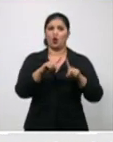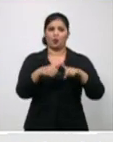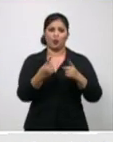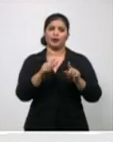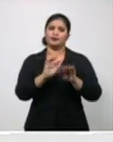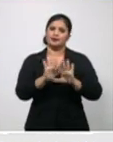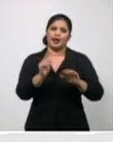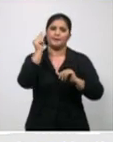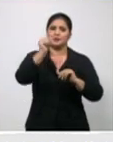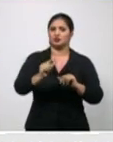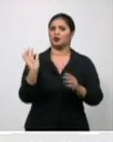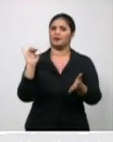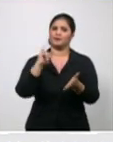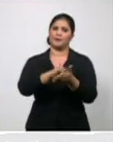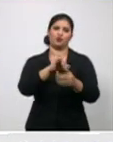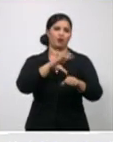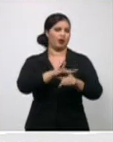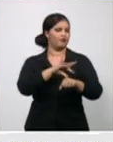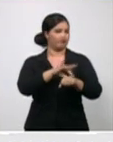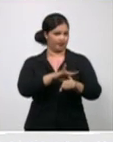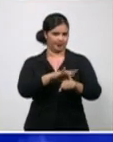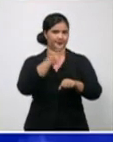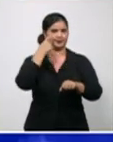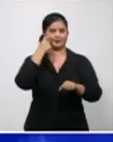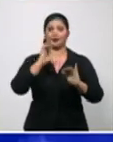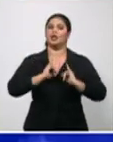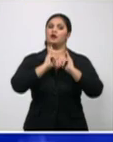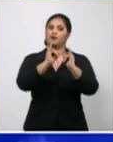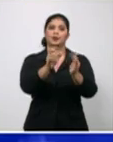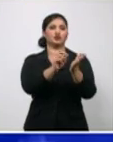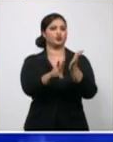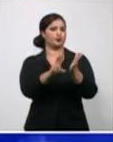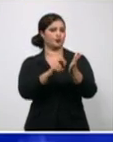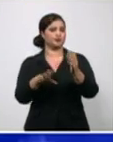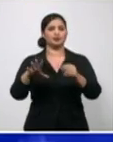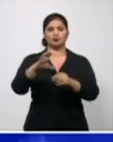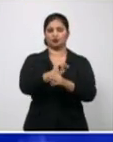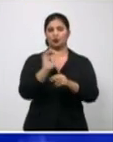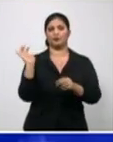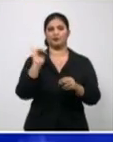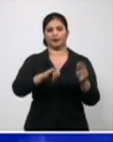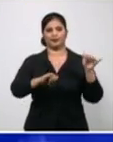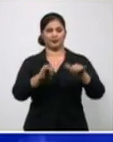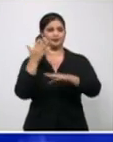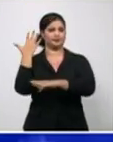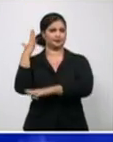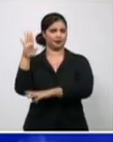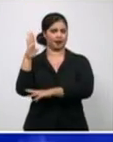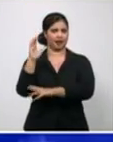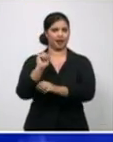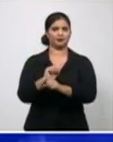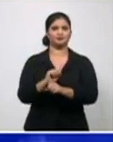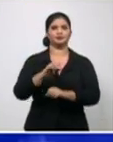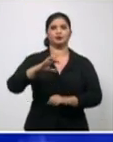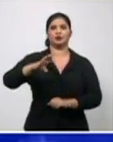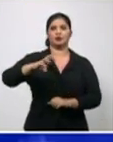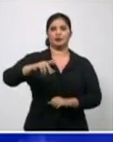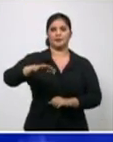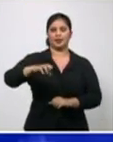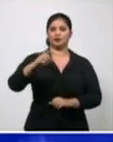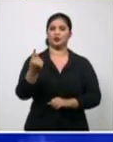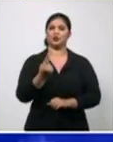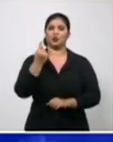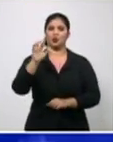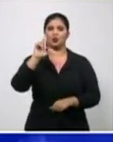dónde son? Pues de Pinar del Río, un importado del municipio Cabecera. De Artemisa, un importado